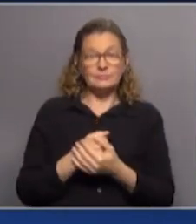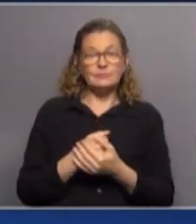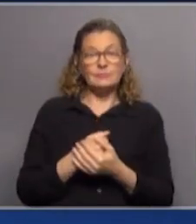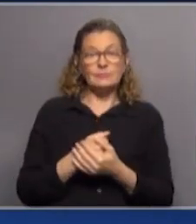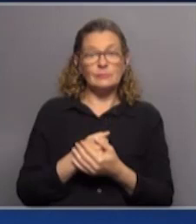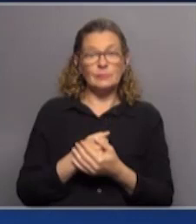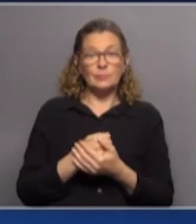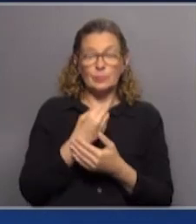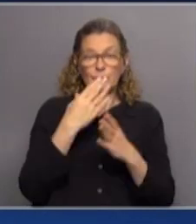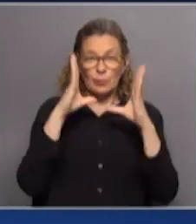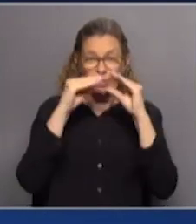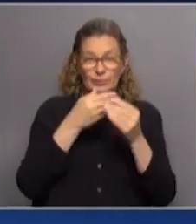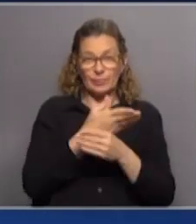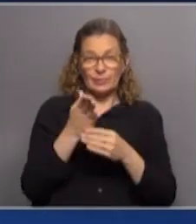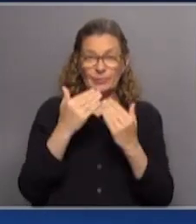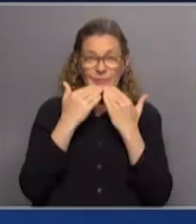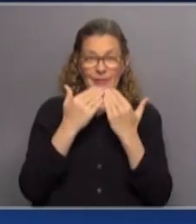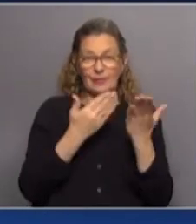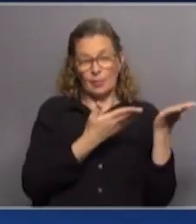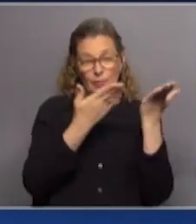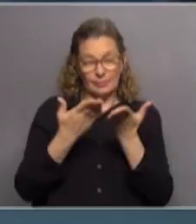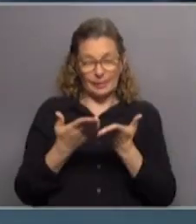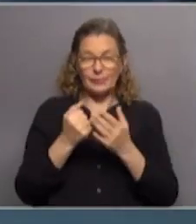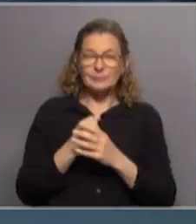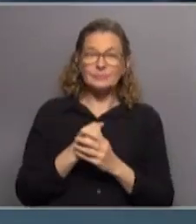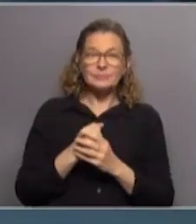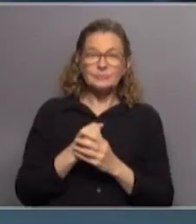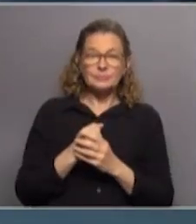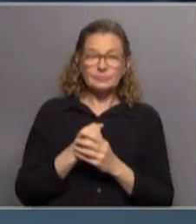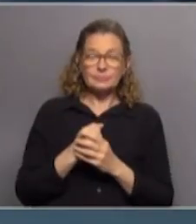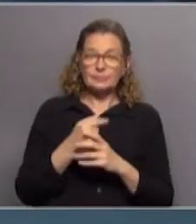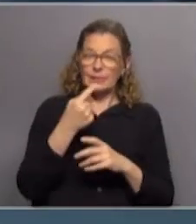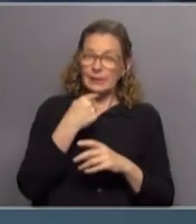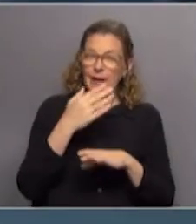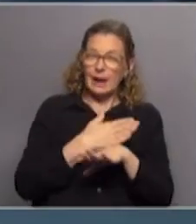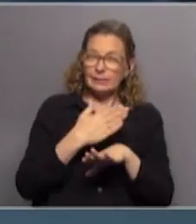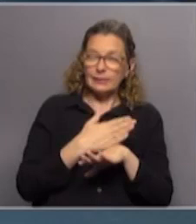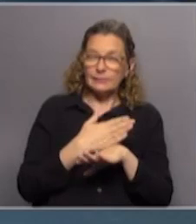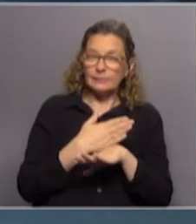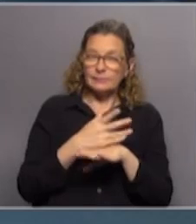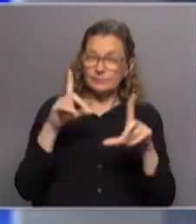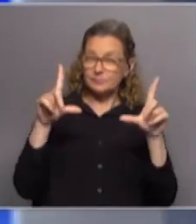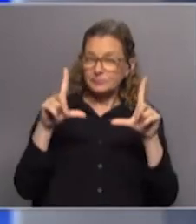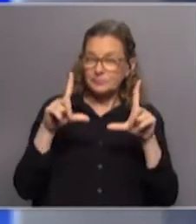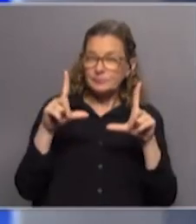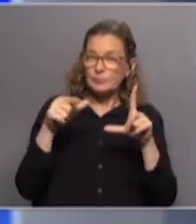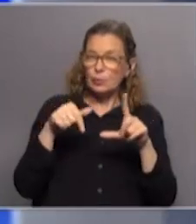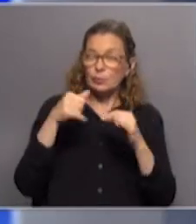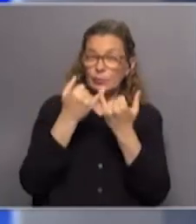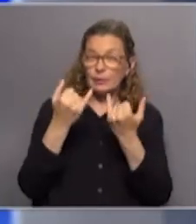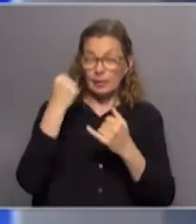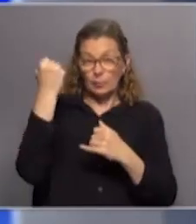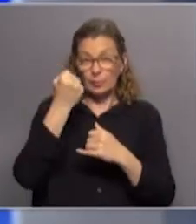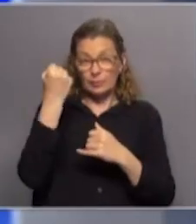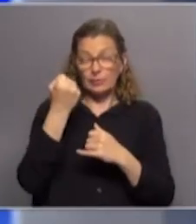Orden. Buenas noches para todos. Muchas gracias a ustedes por la invitación. Nos decías antes de salir al aire que hoy fue un día importante